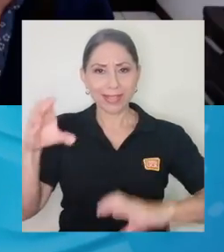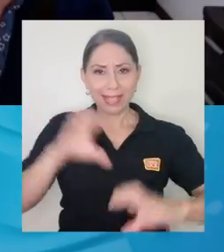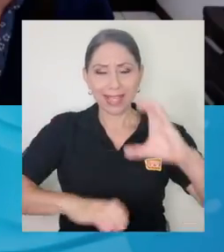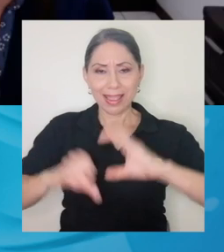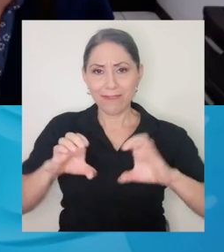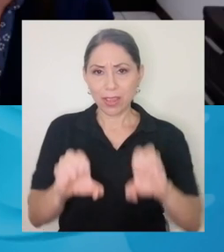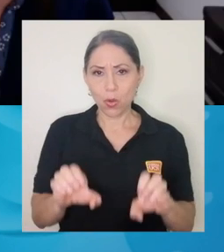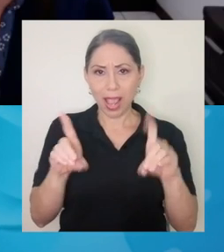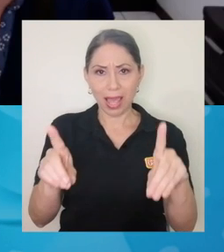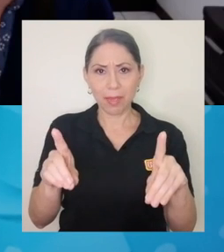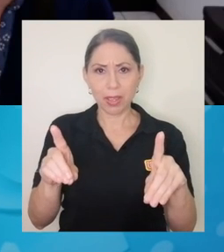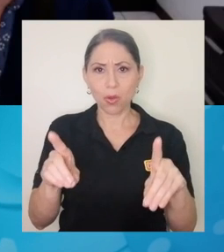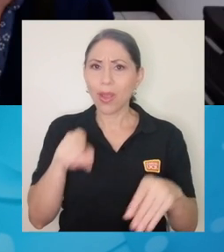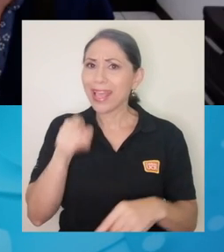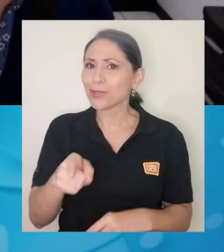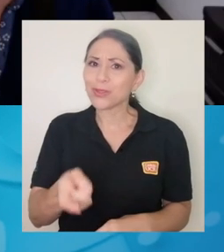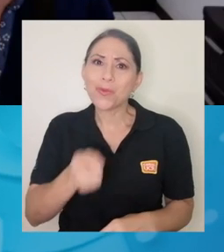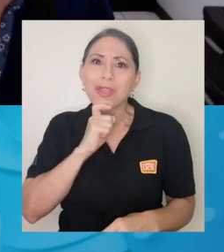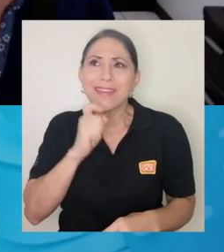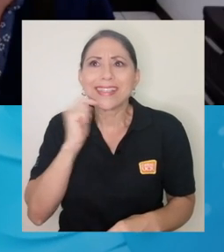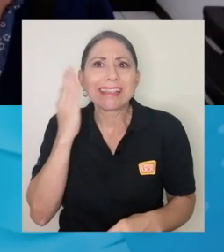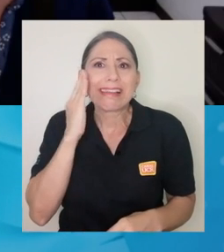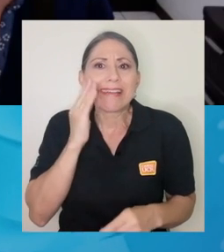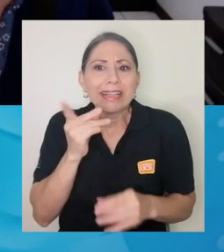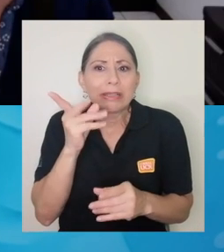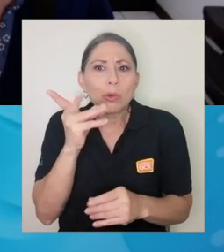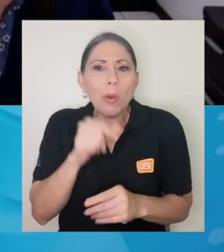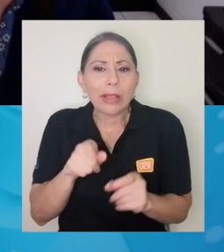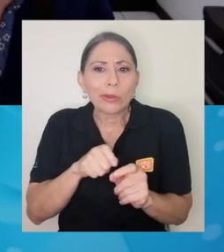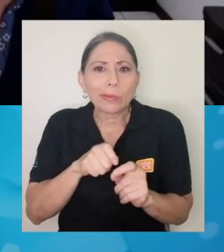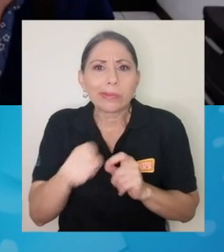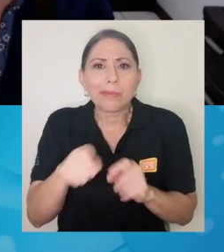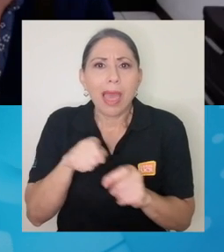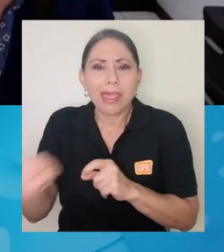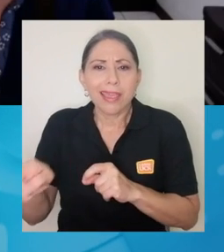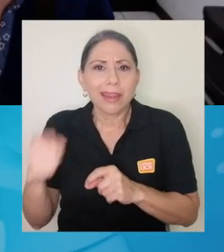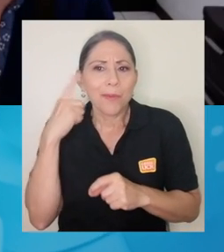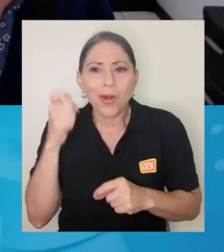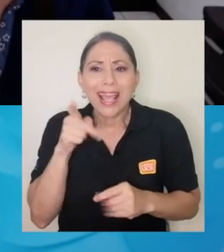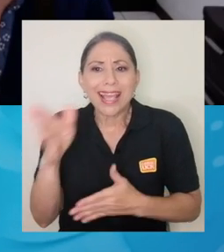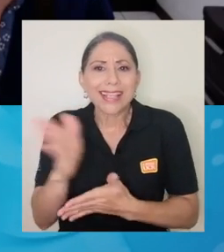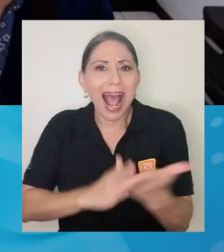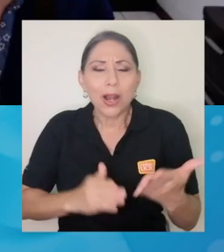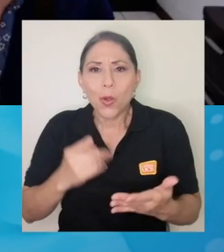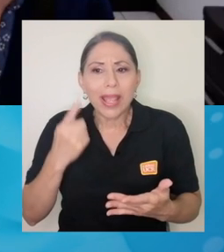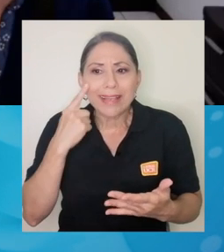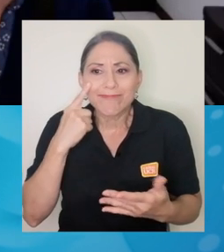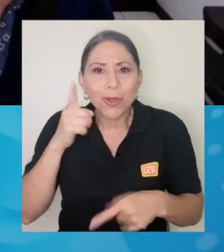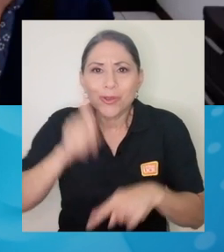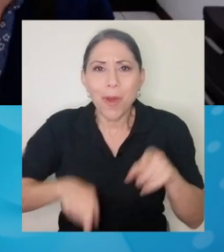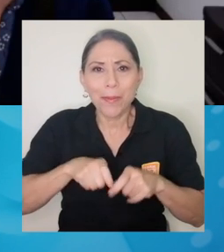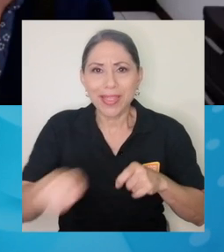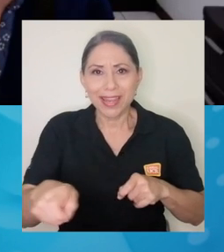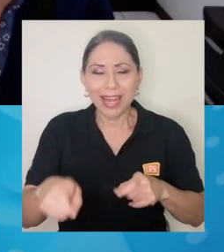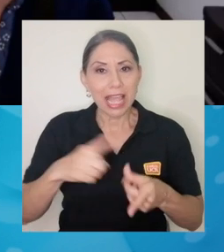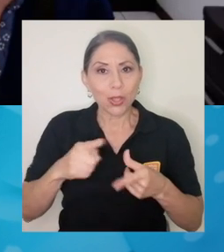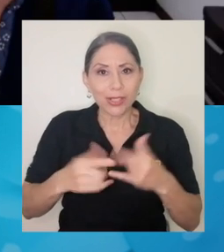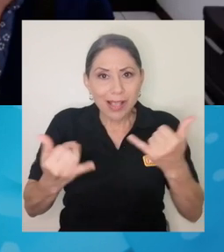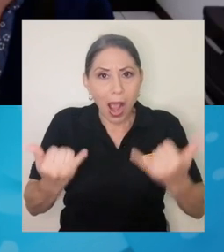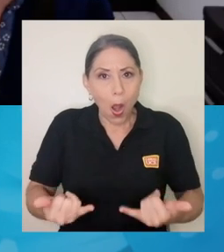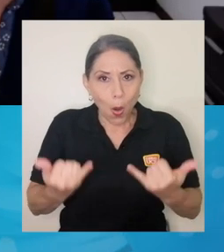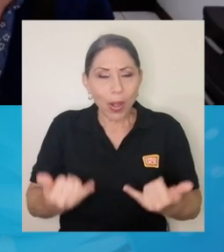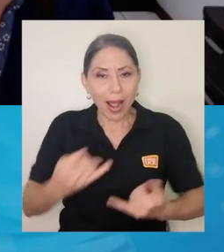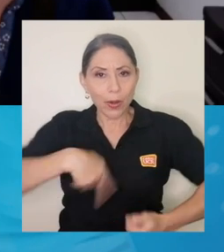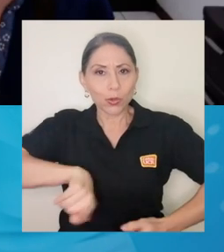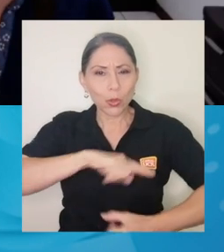es muy difícil de medir, porque son intangibles. Entonces, estamos justamente en esa tarea para